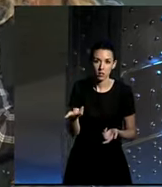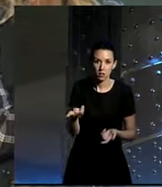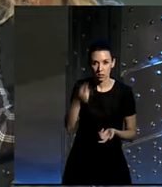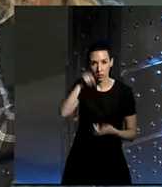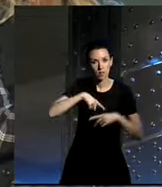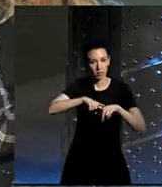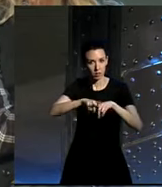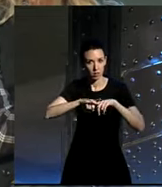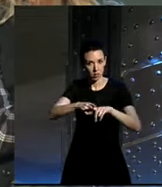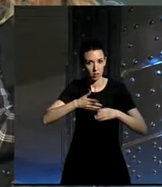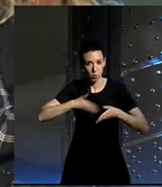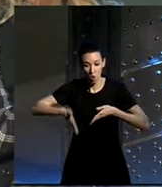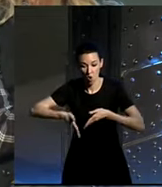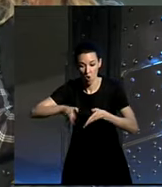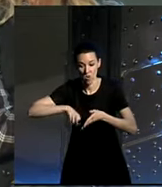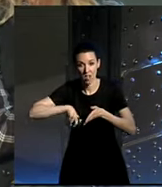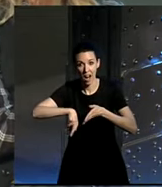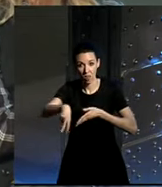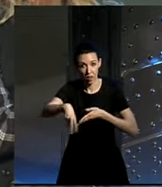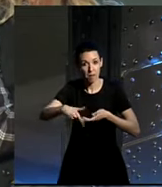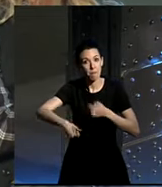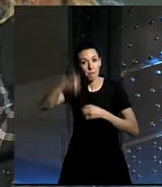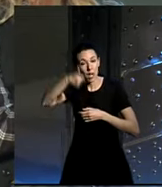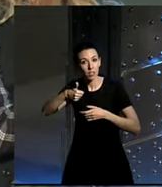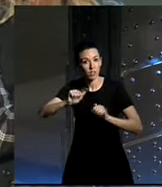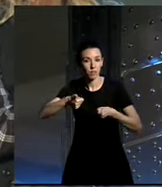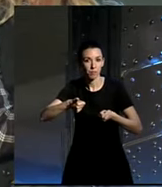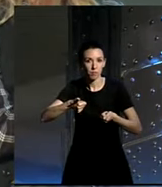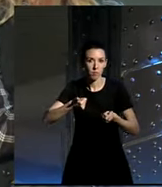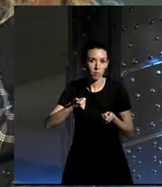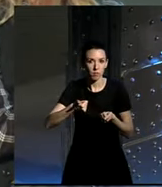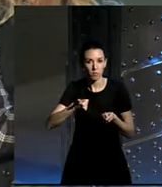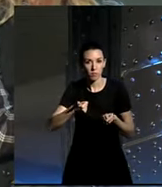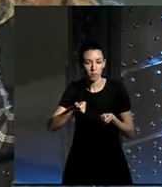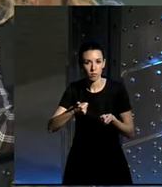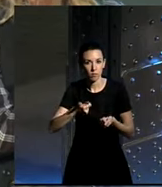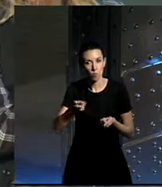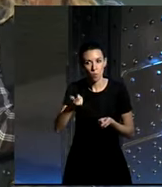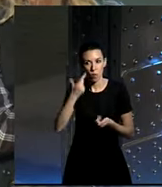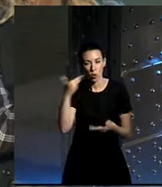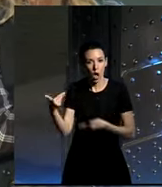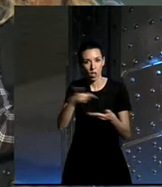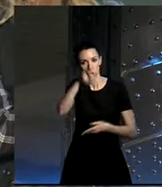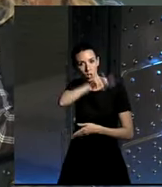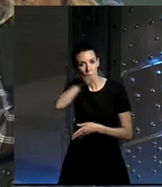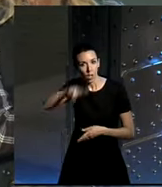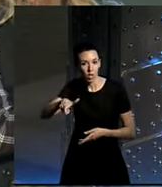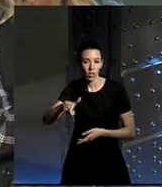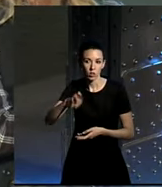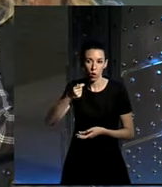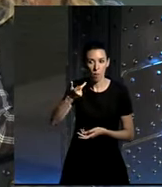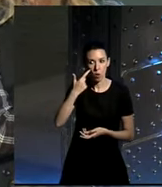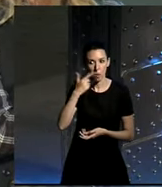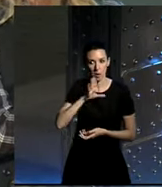y compartido de la calzada pero en un principio y sobre todo para un poco ayudar a la gente que le da un poco más de